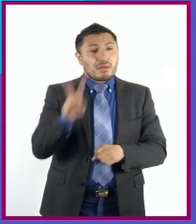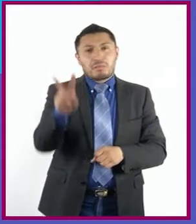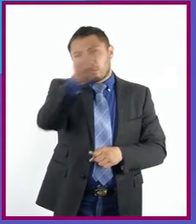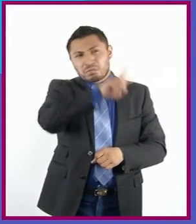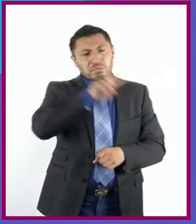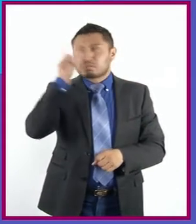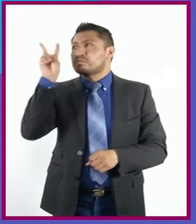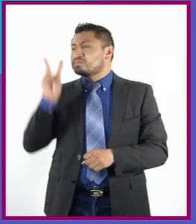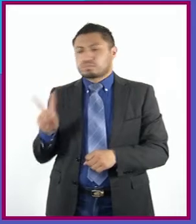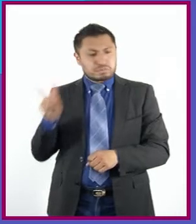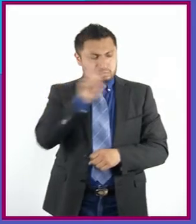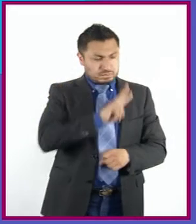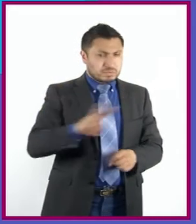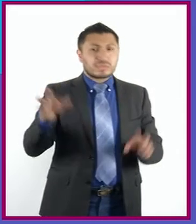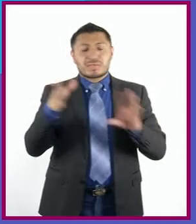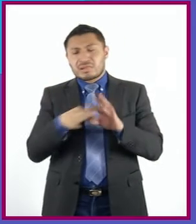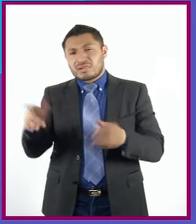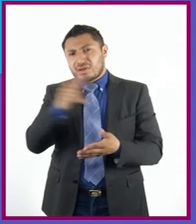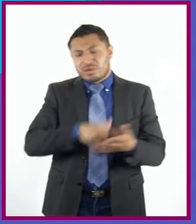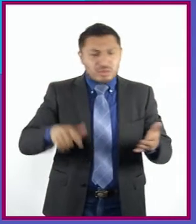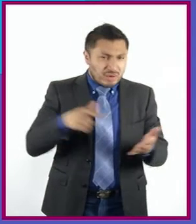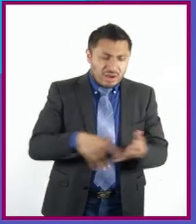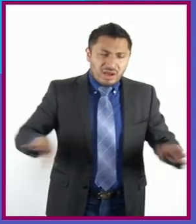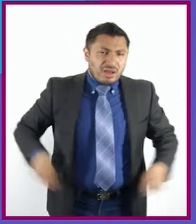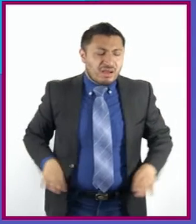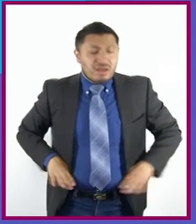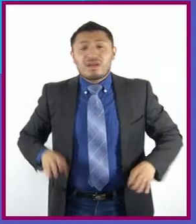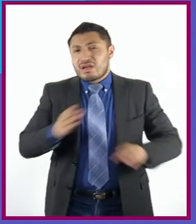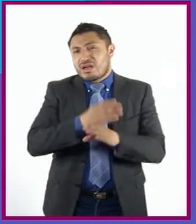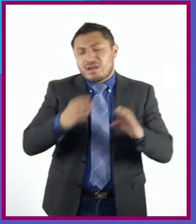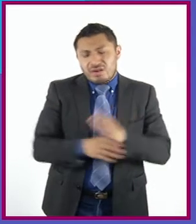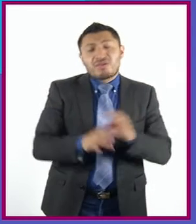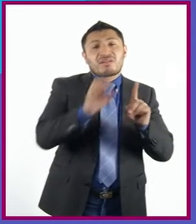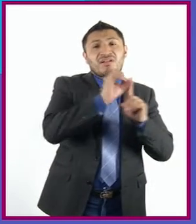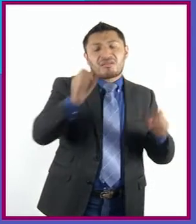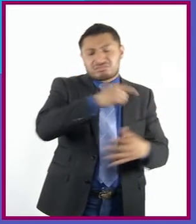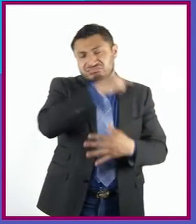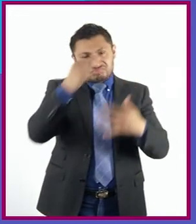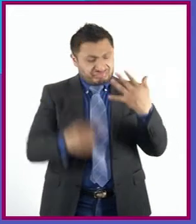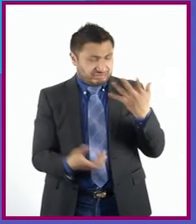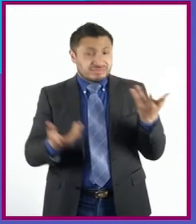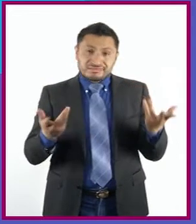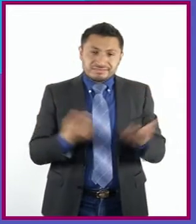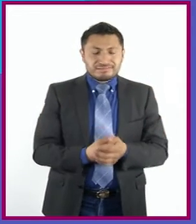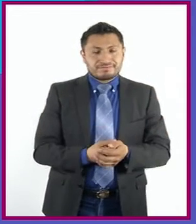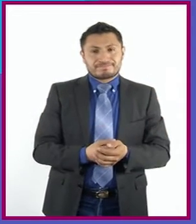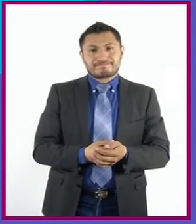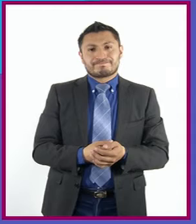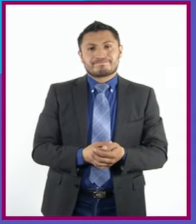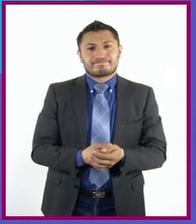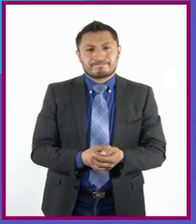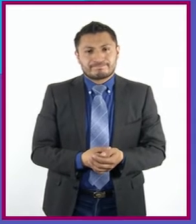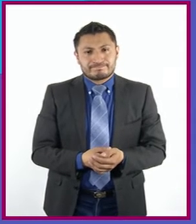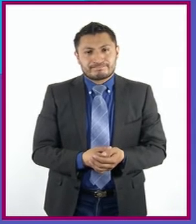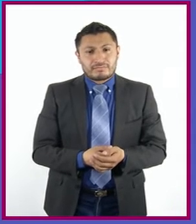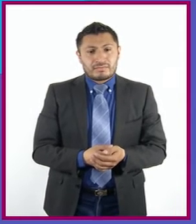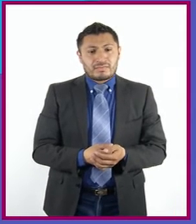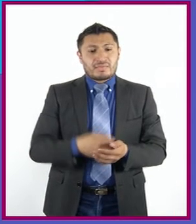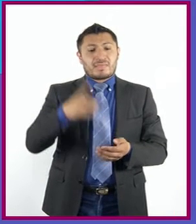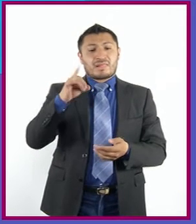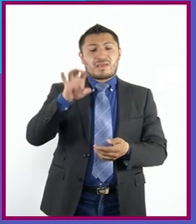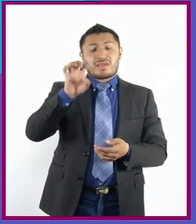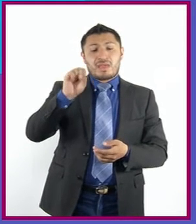Cuentan cómo son los espacios, qué objetos se encuentran allí, cómo están distribuidos esos objetos, etc. Las